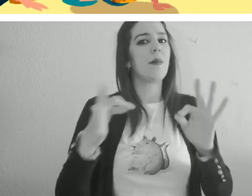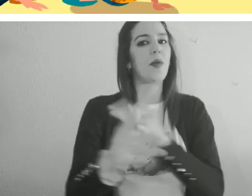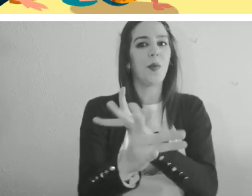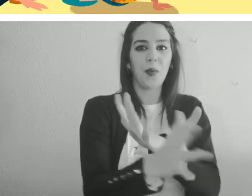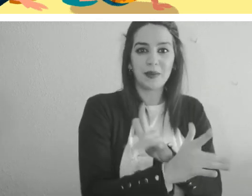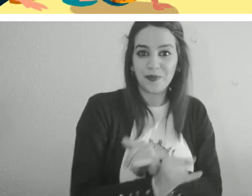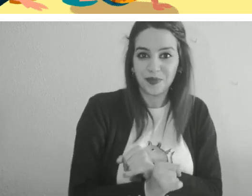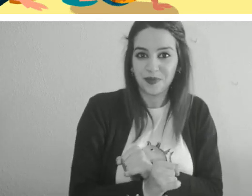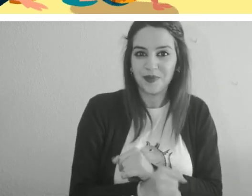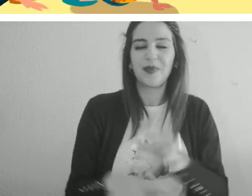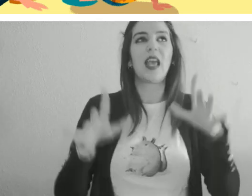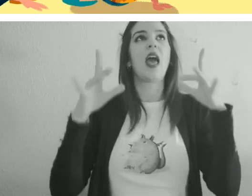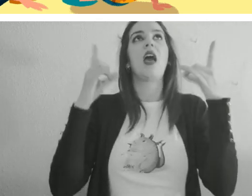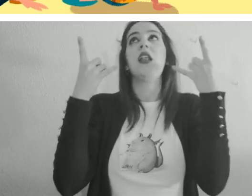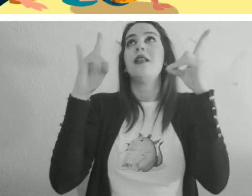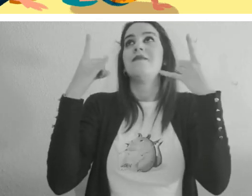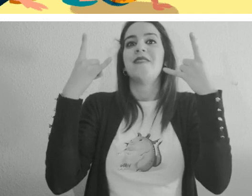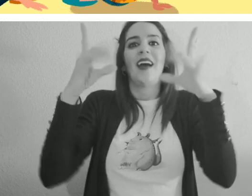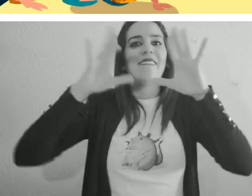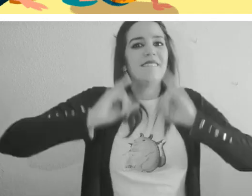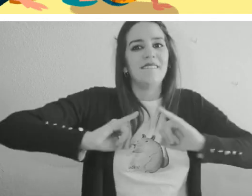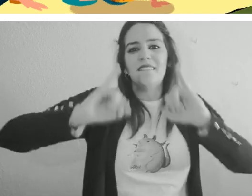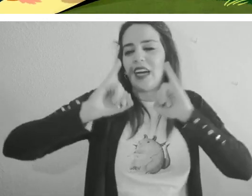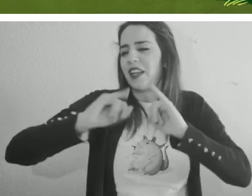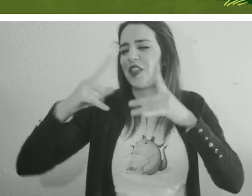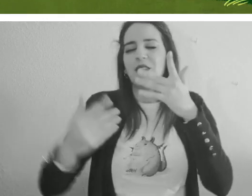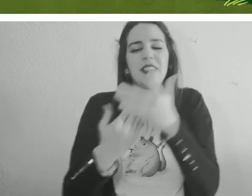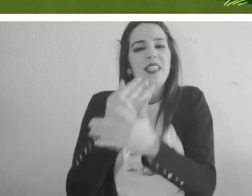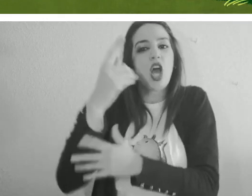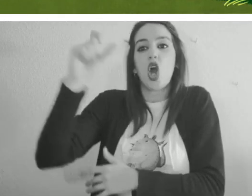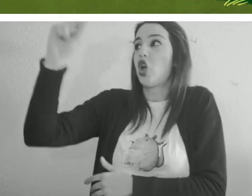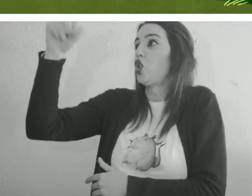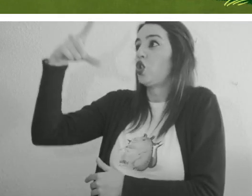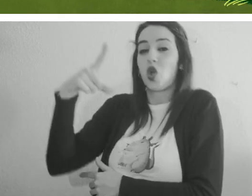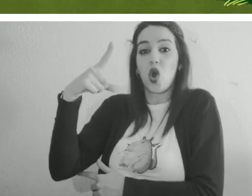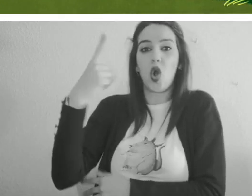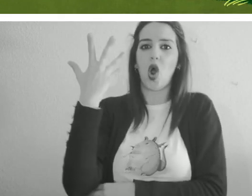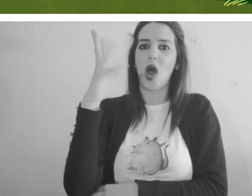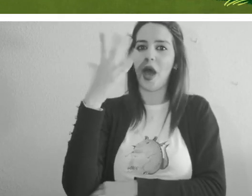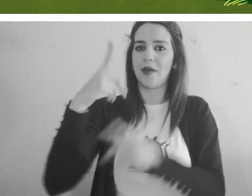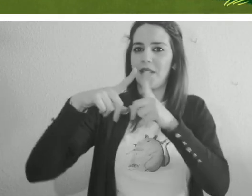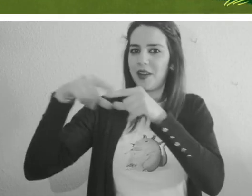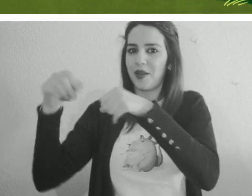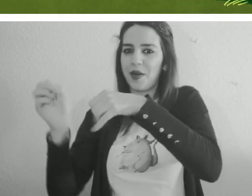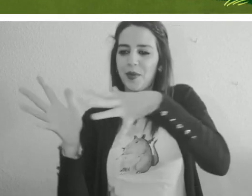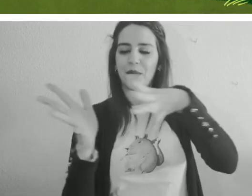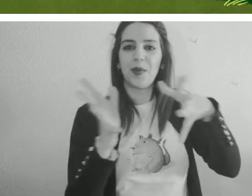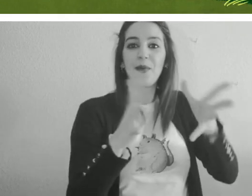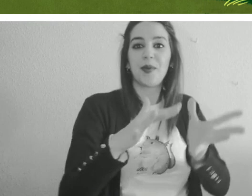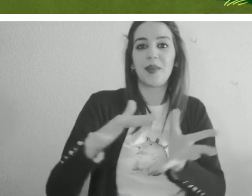El parque, qué divertido es. Hace un buen día de sol. Las hojas de los árboles son abanico,